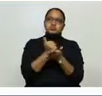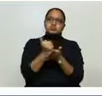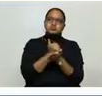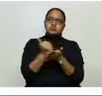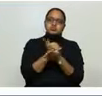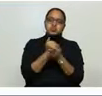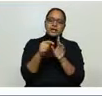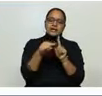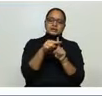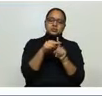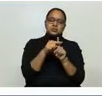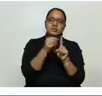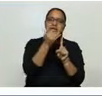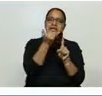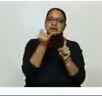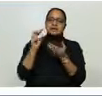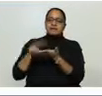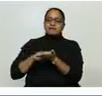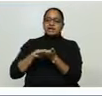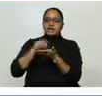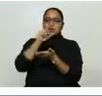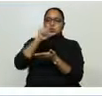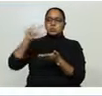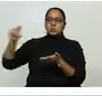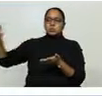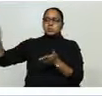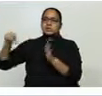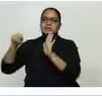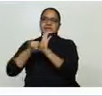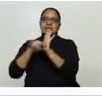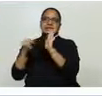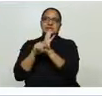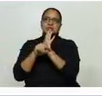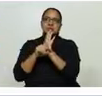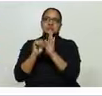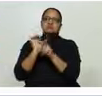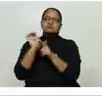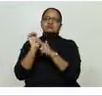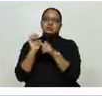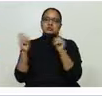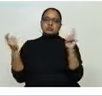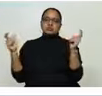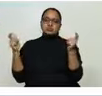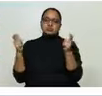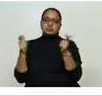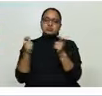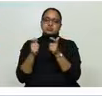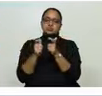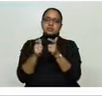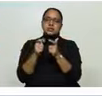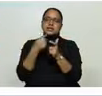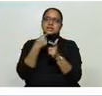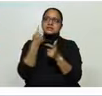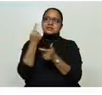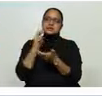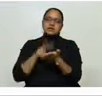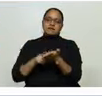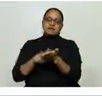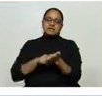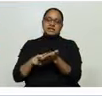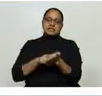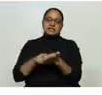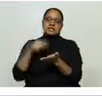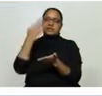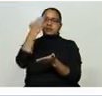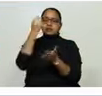es lo negativo y es ahí donde nosotros queremos ir trabajando para ir reduciendo esa brecha verde en la